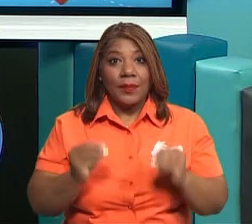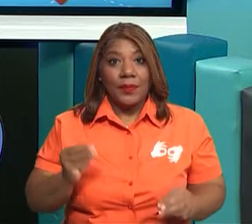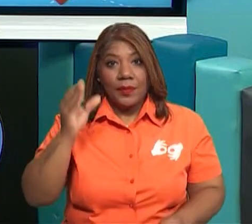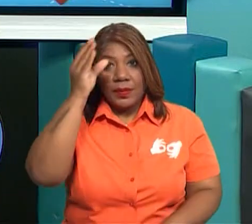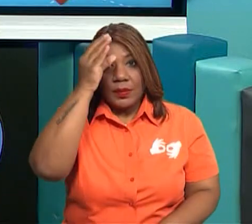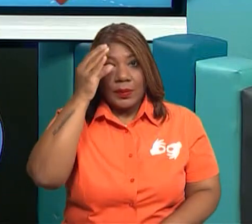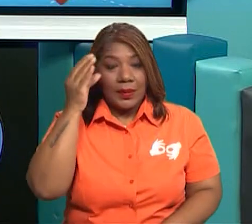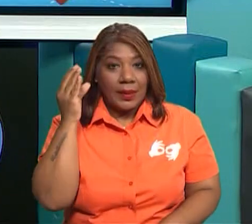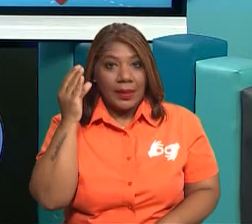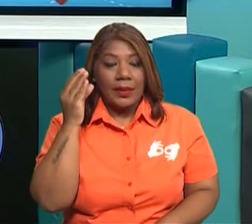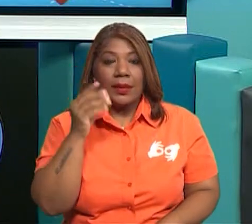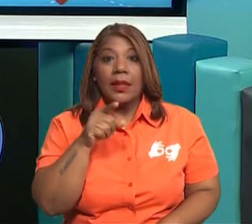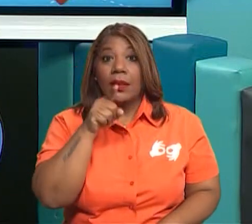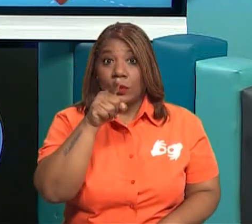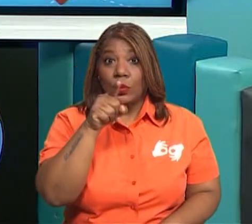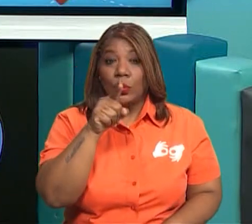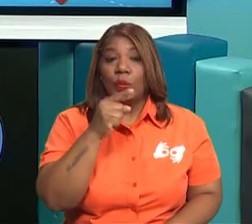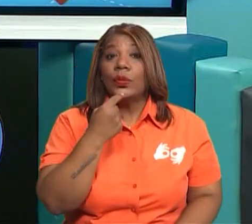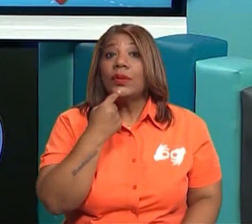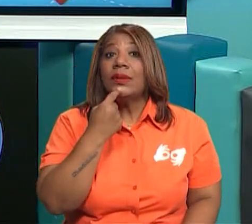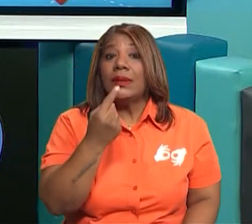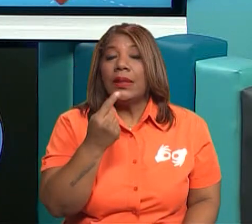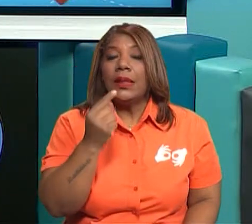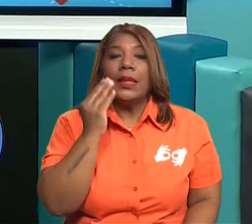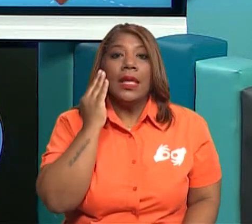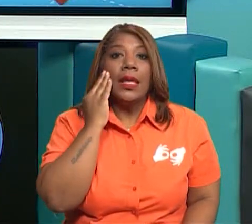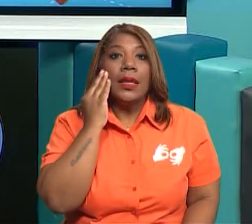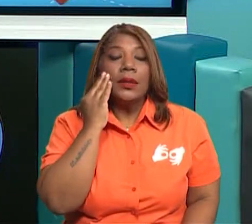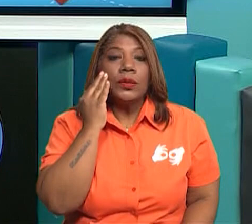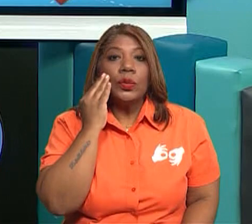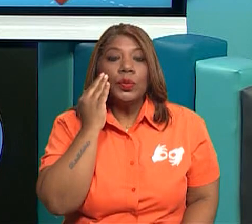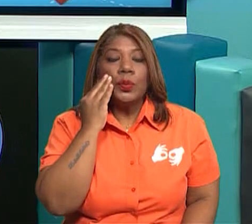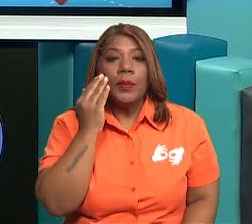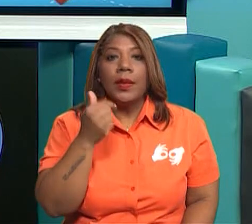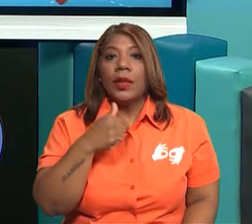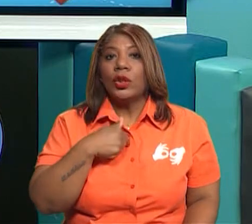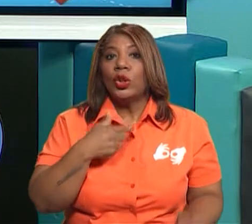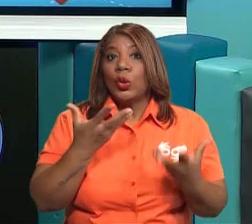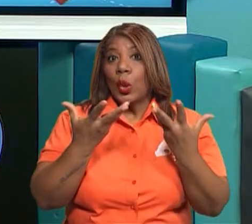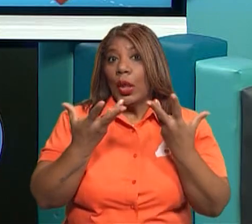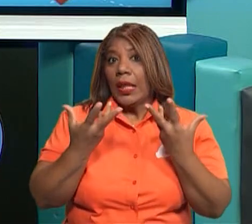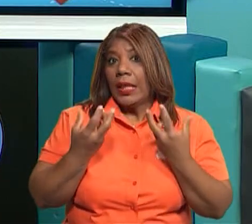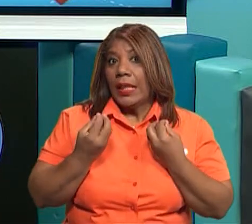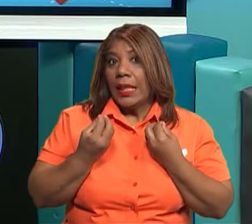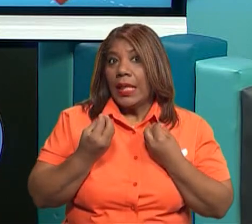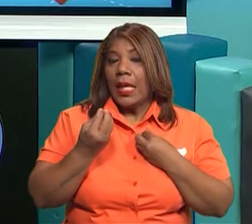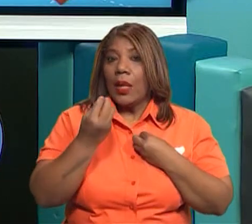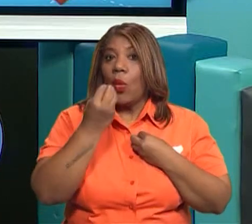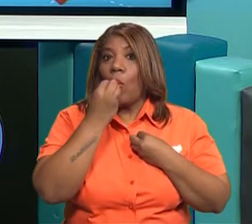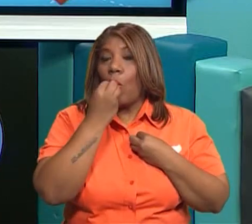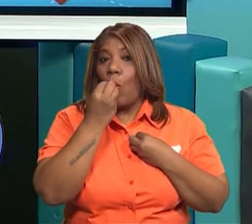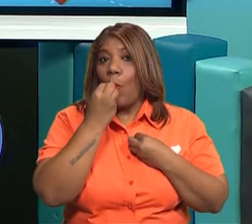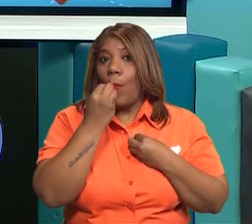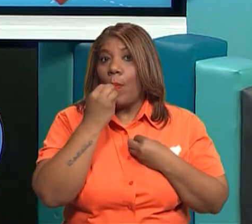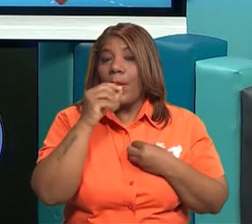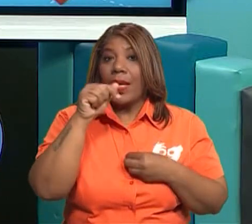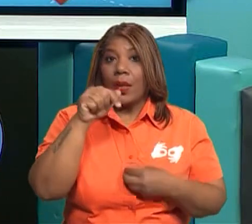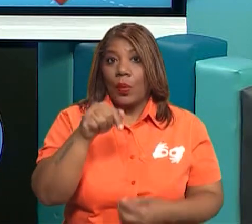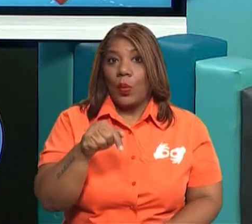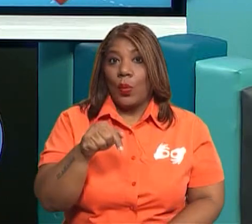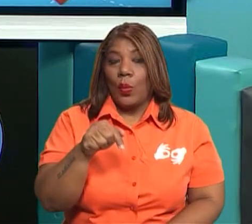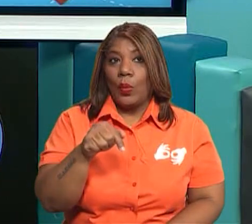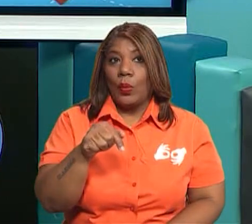¿Qué tal si tú le dices a tu mamá hoy, mamá, yo quiero comer hoy un